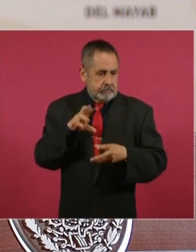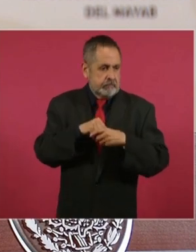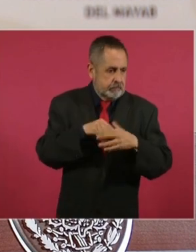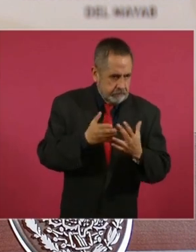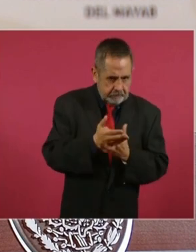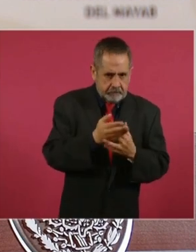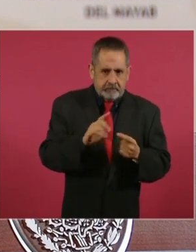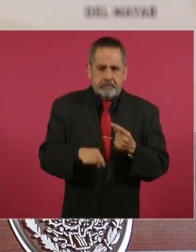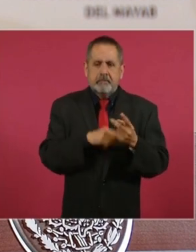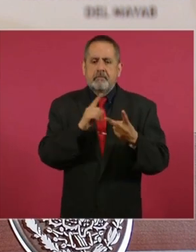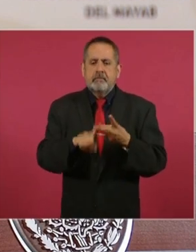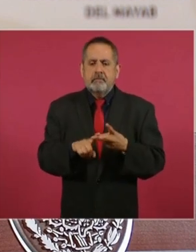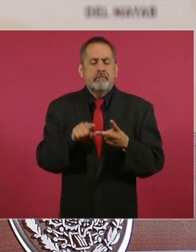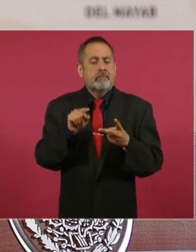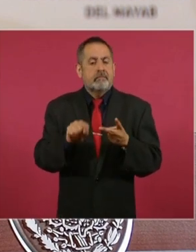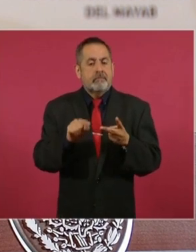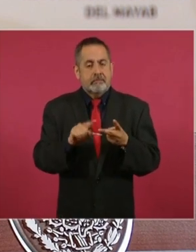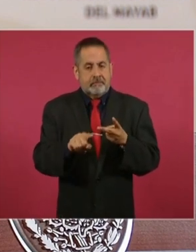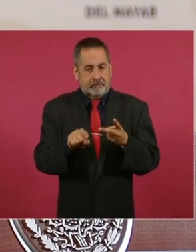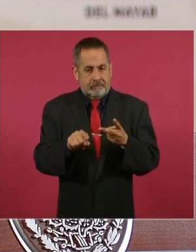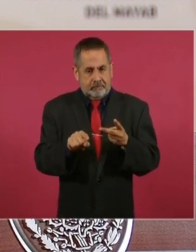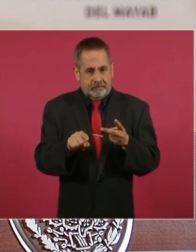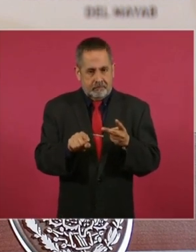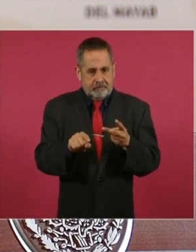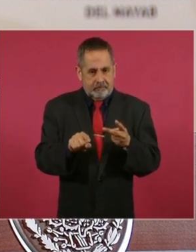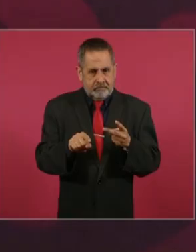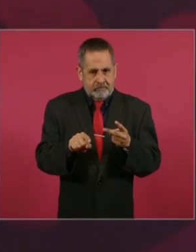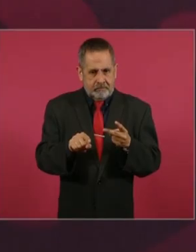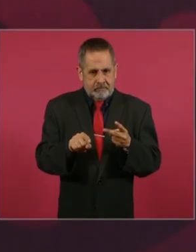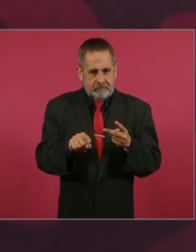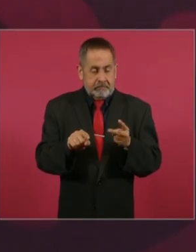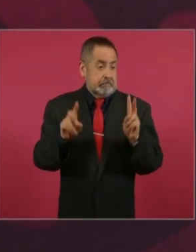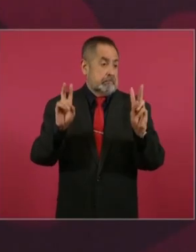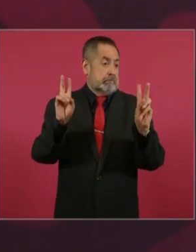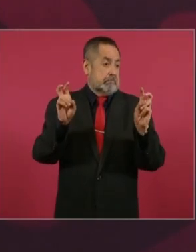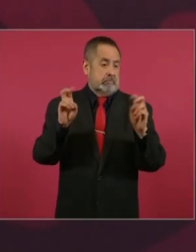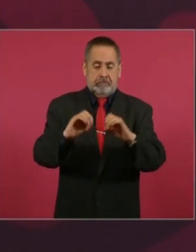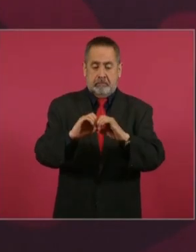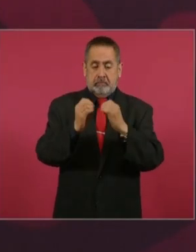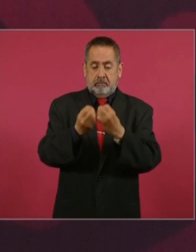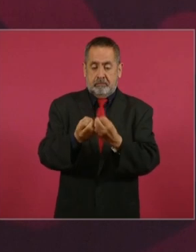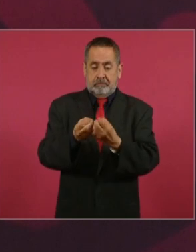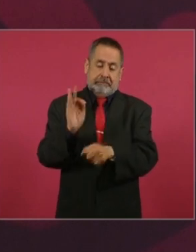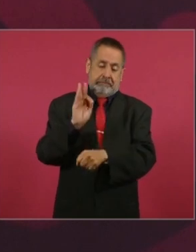organizaciones supuestas